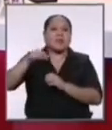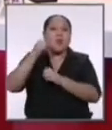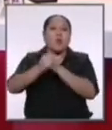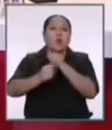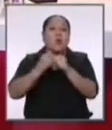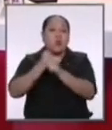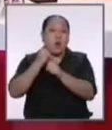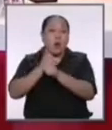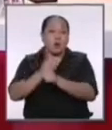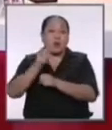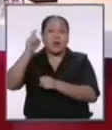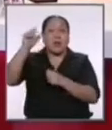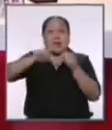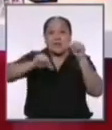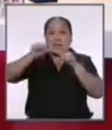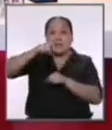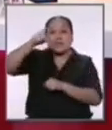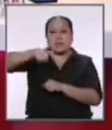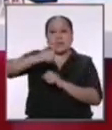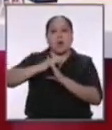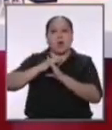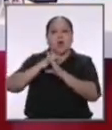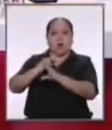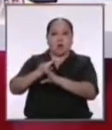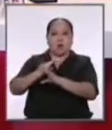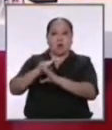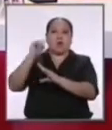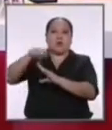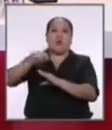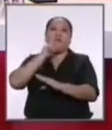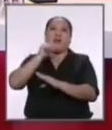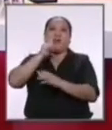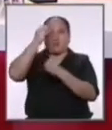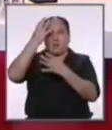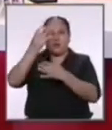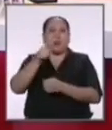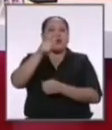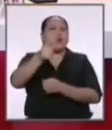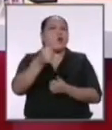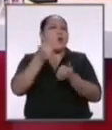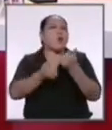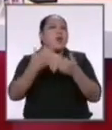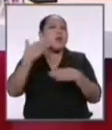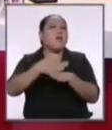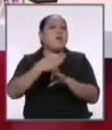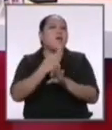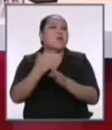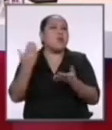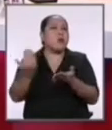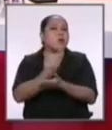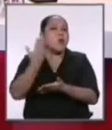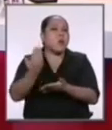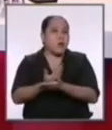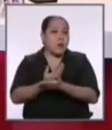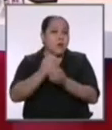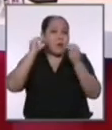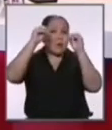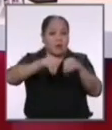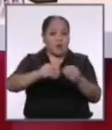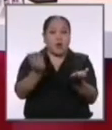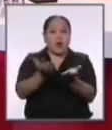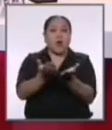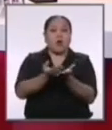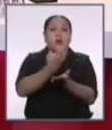salud ha sido muy necesaria contra la desinformación ¿qué nueva medida implementaría en las escuelas públicas para la